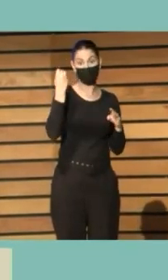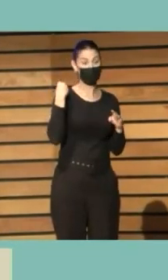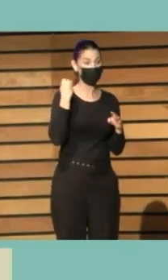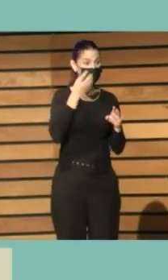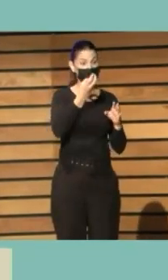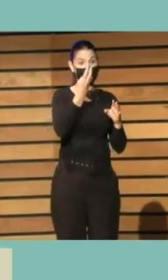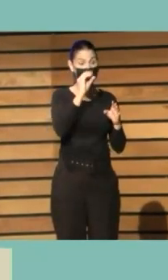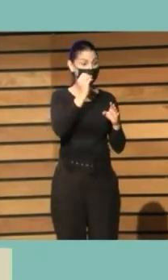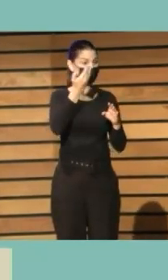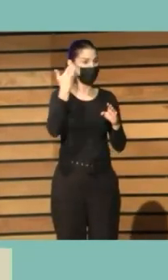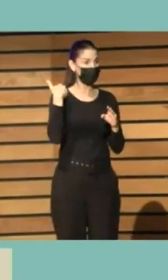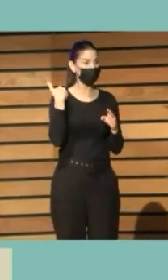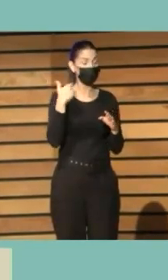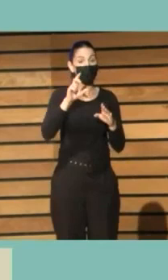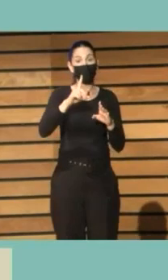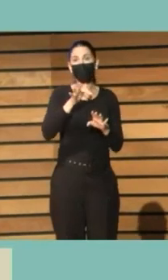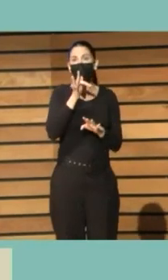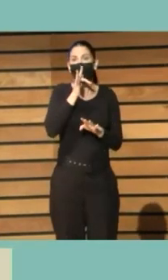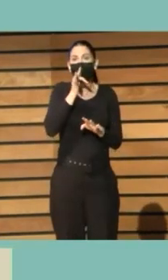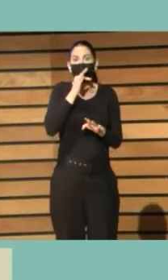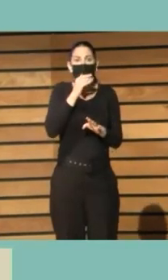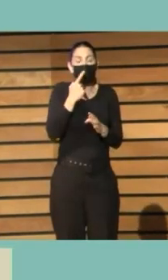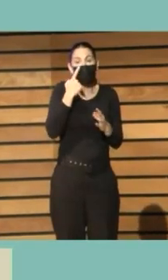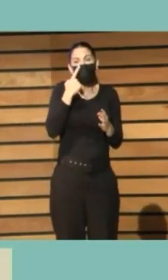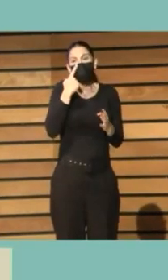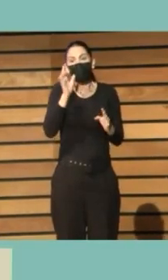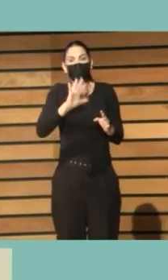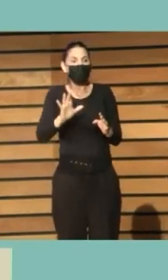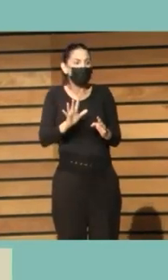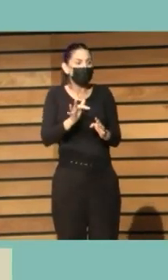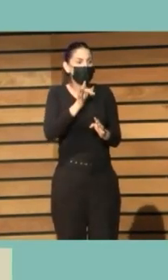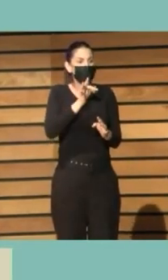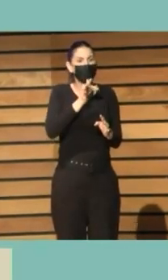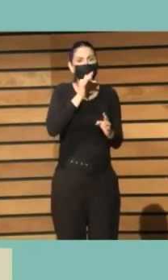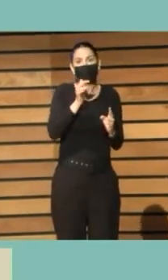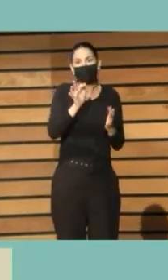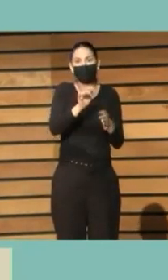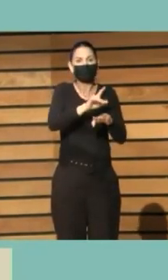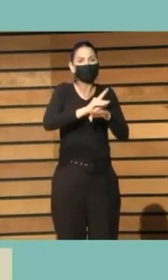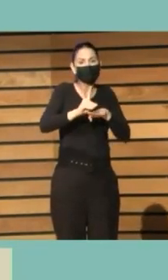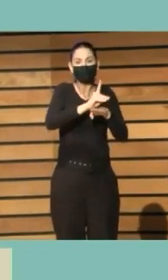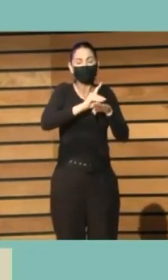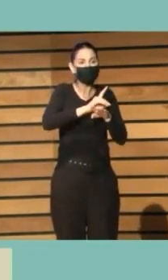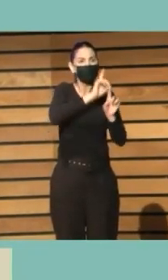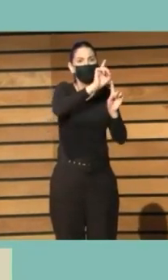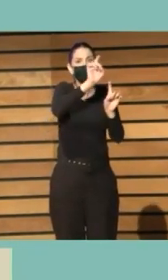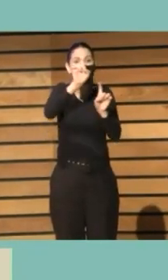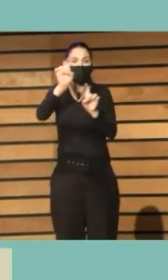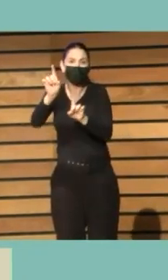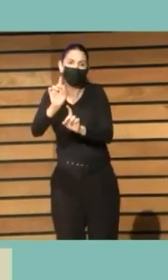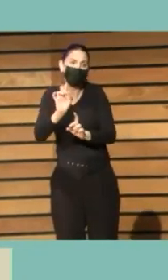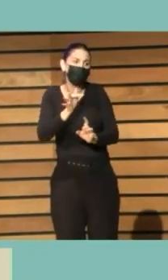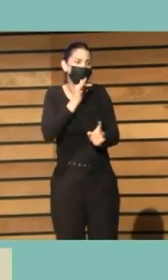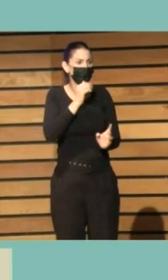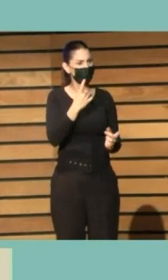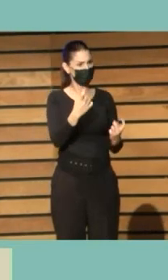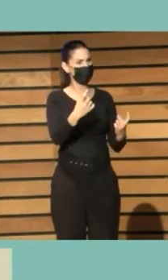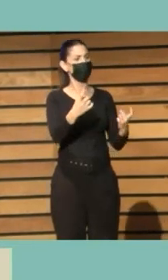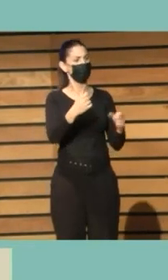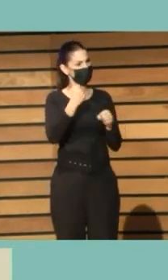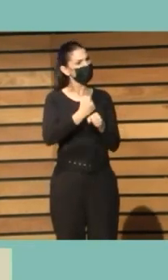parece que no se ha conseguido esa competencia digital suficiente cuando tenemos estos datos y tenemos